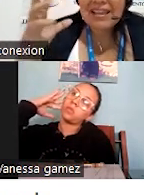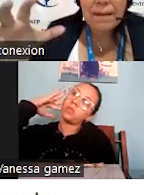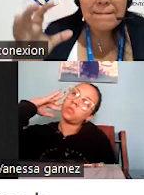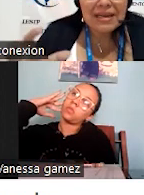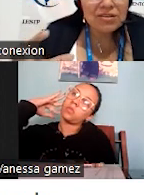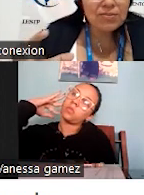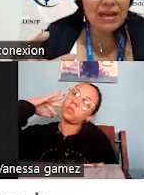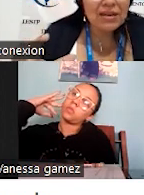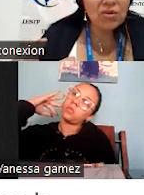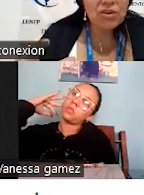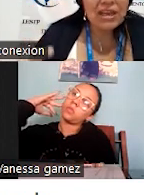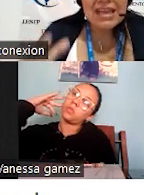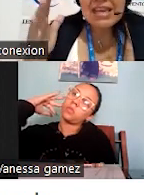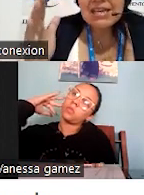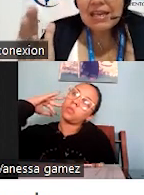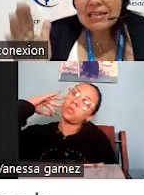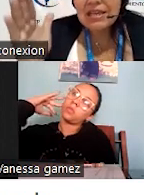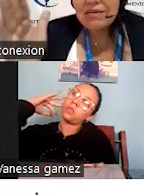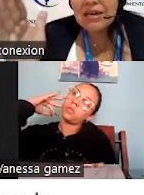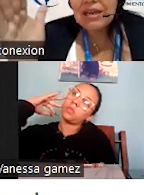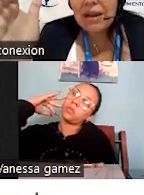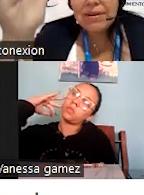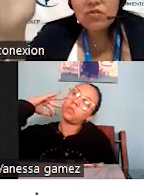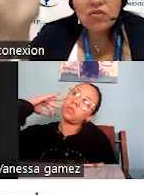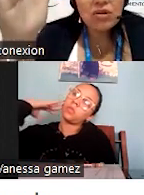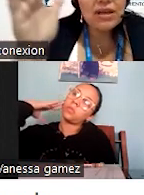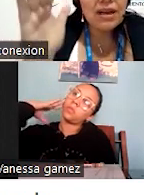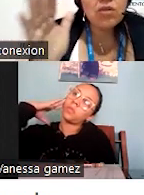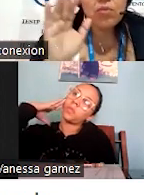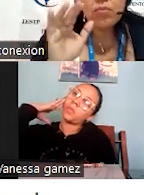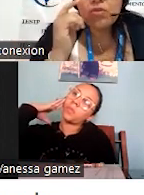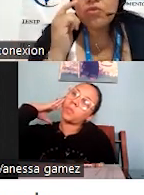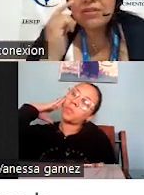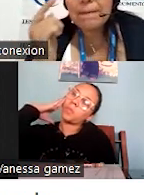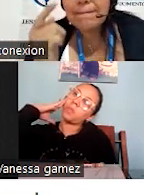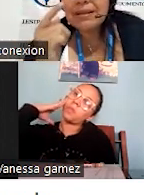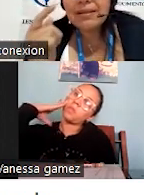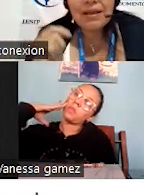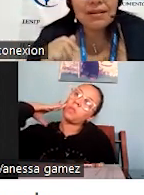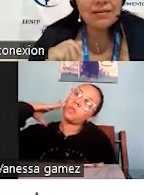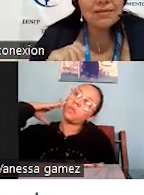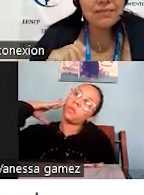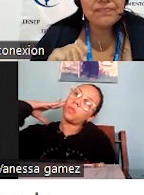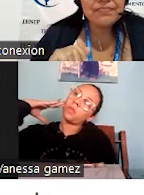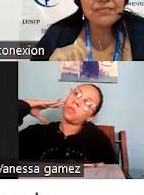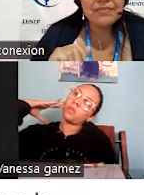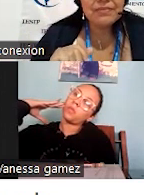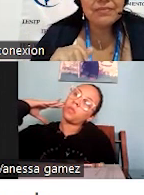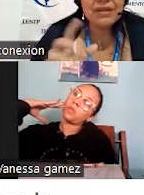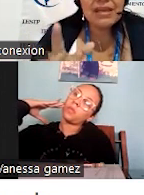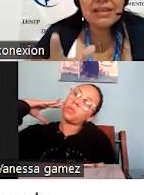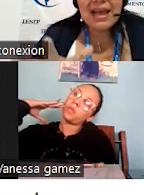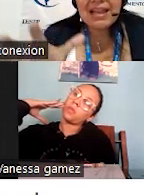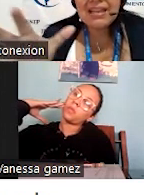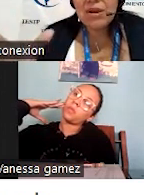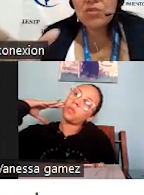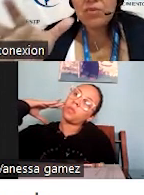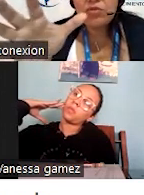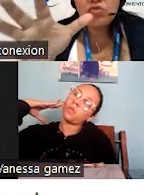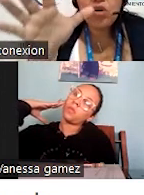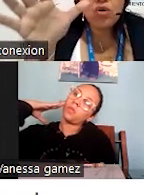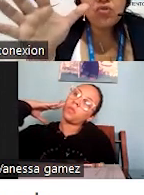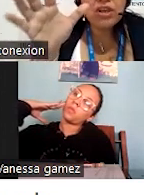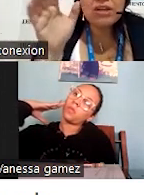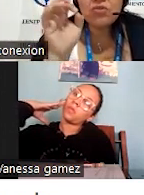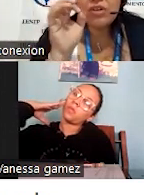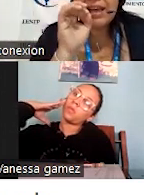este, que hayan varios y que lleven a las personas, a los pozos, estén pendientes. Y tal, y bueno,